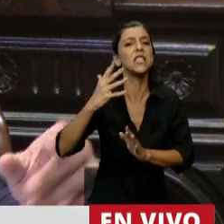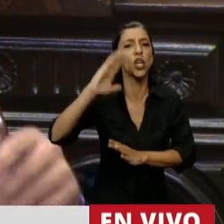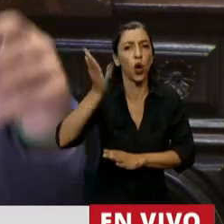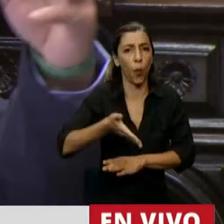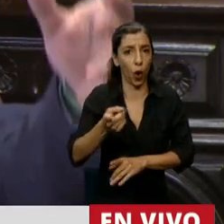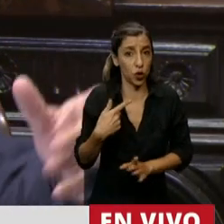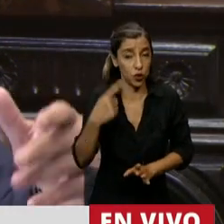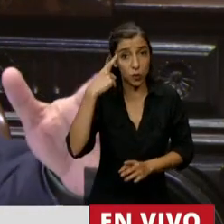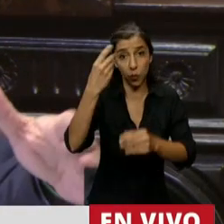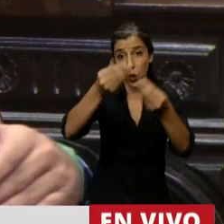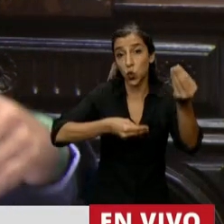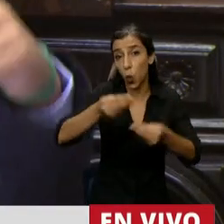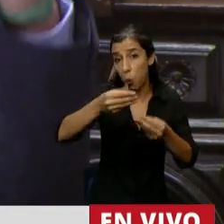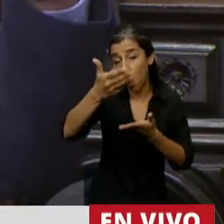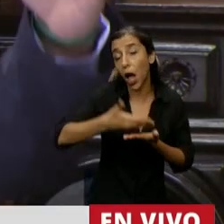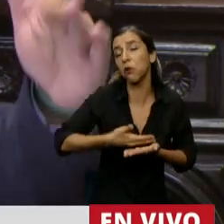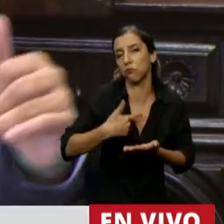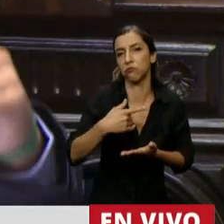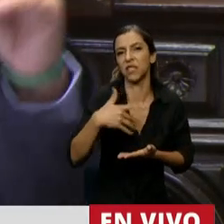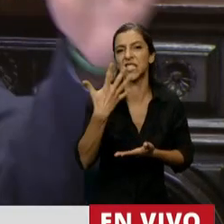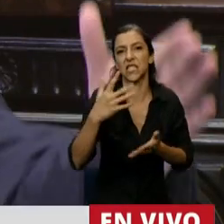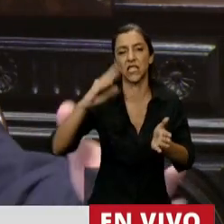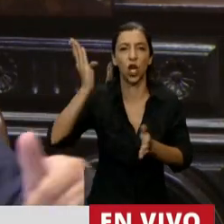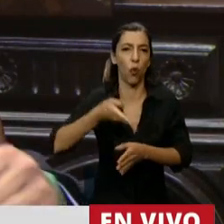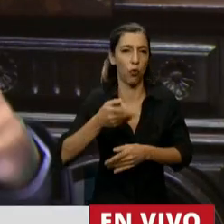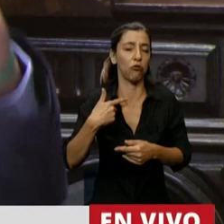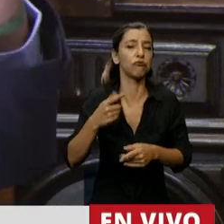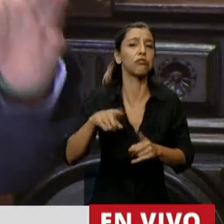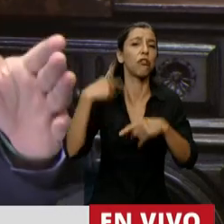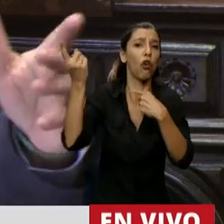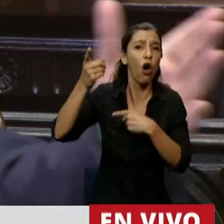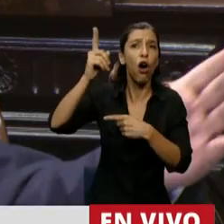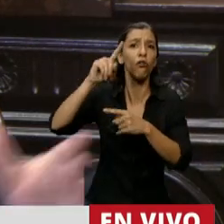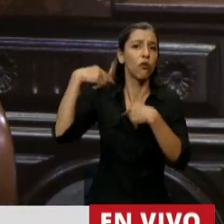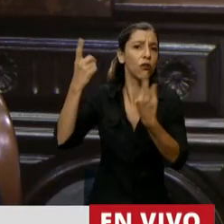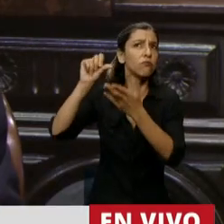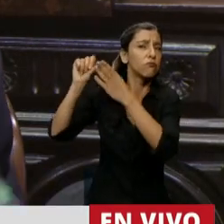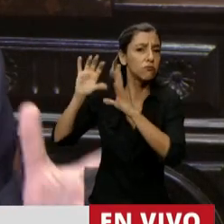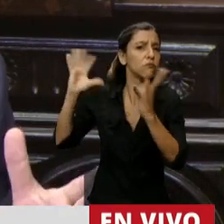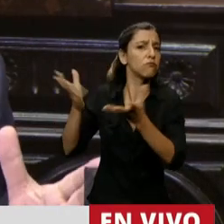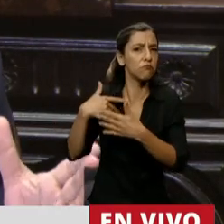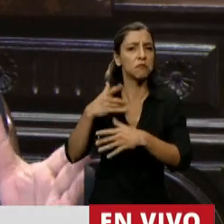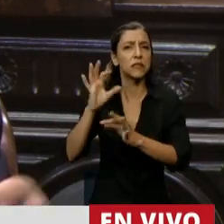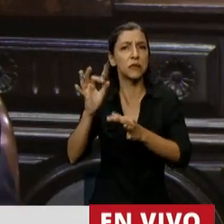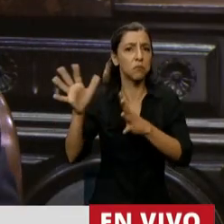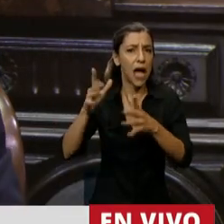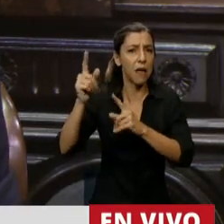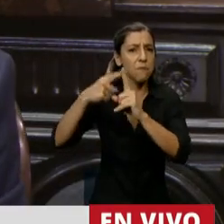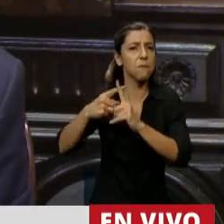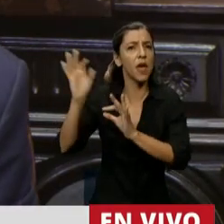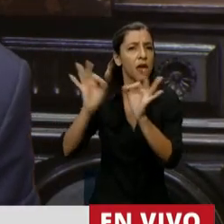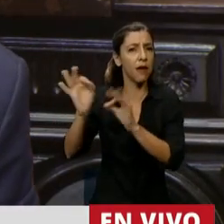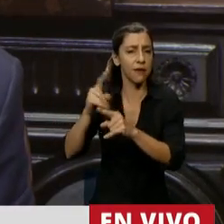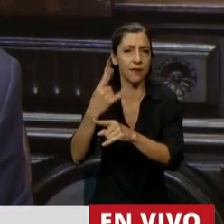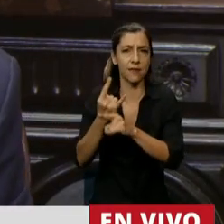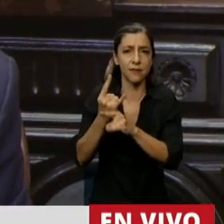Los organismos internacionales están allí, 4,8, 5%, que yo creo que si